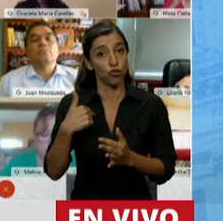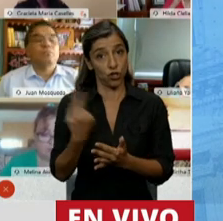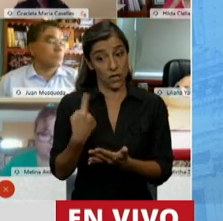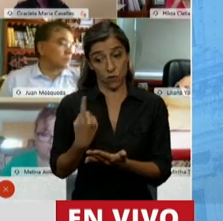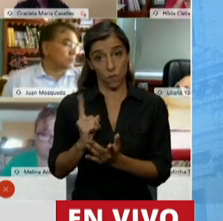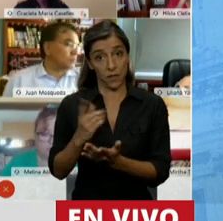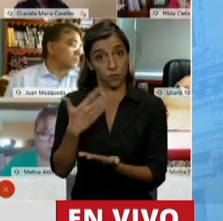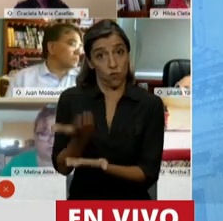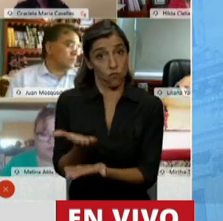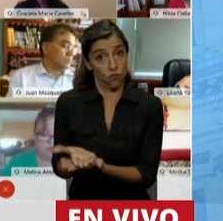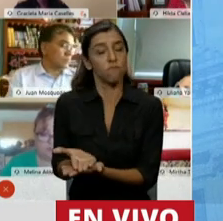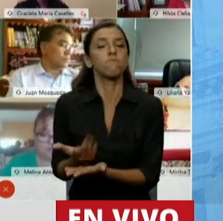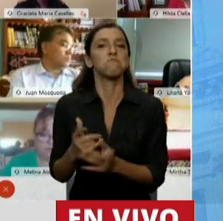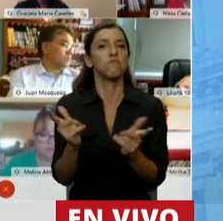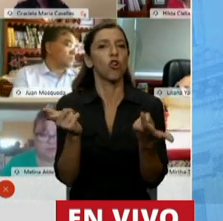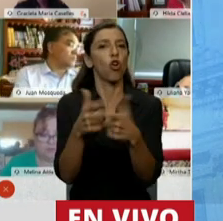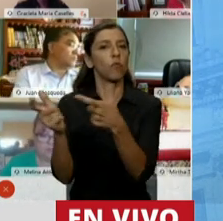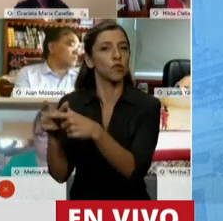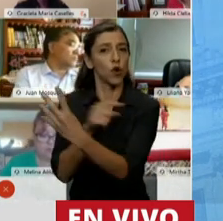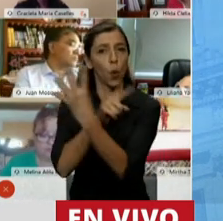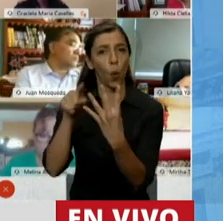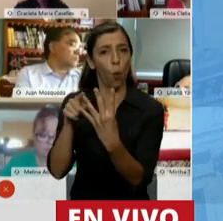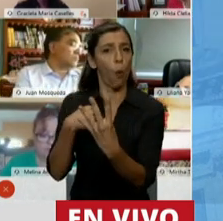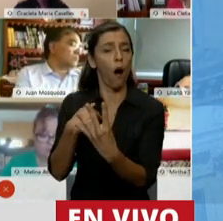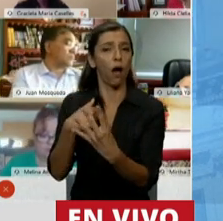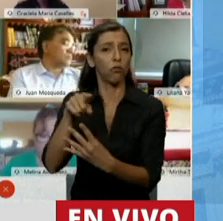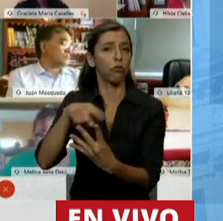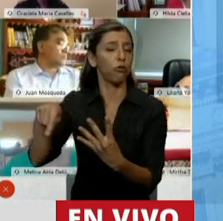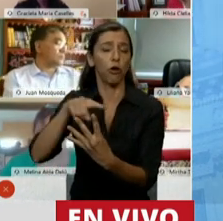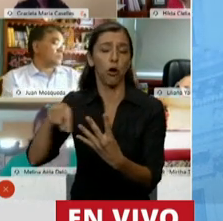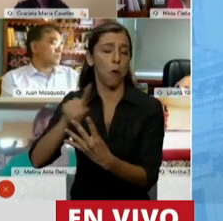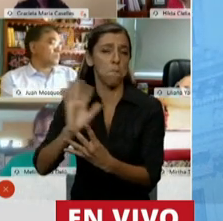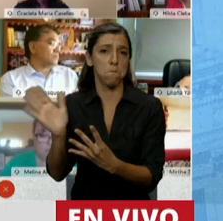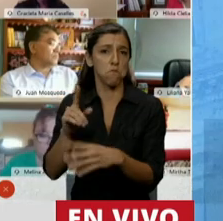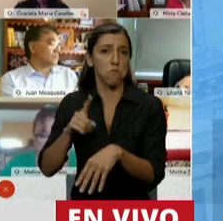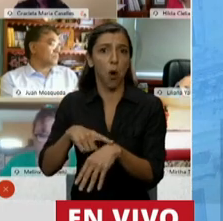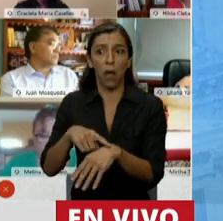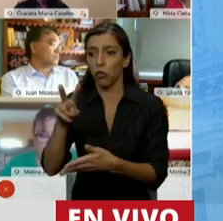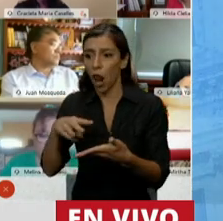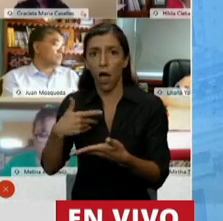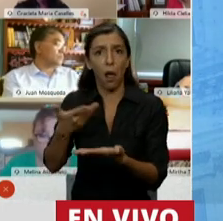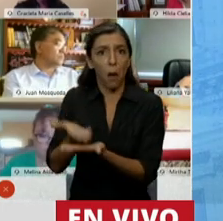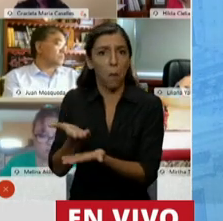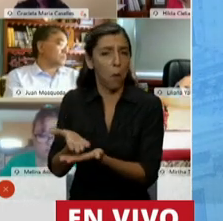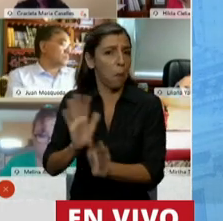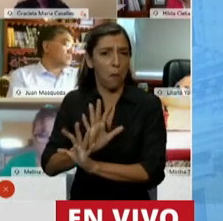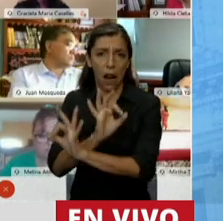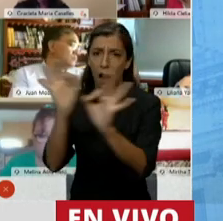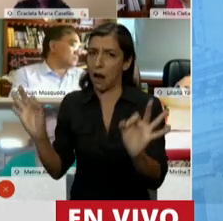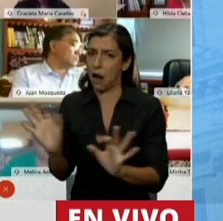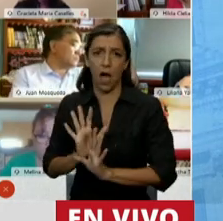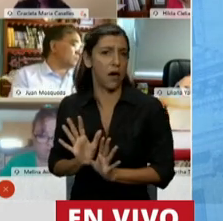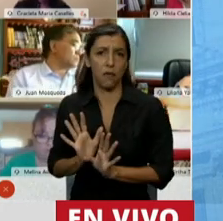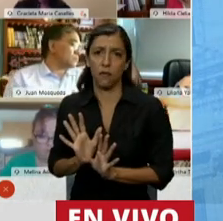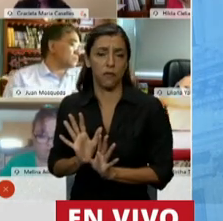en consideración por las cuatro comisiones involucradas en este tratamiento express en ningún momento en el tratamiento del